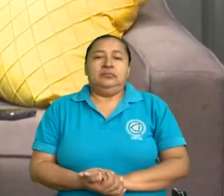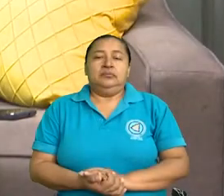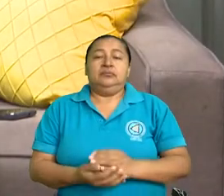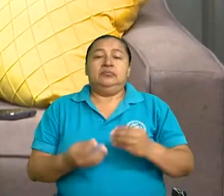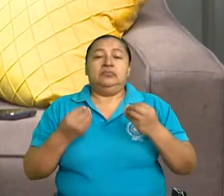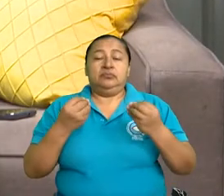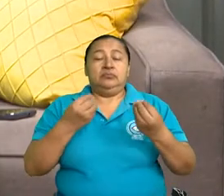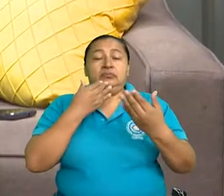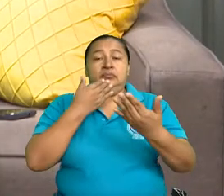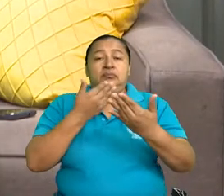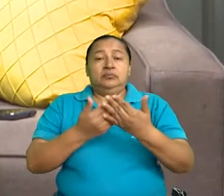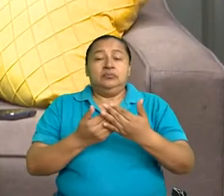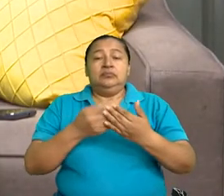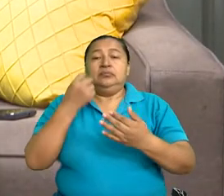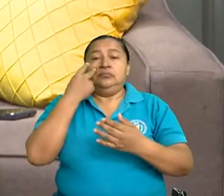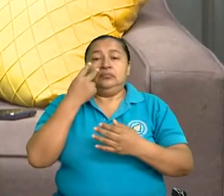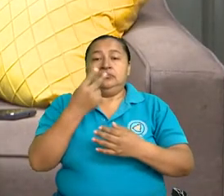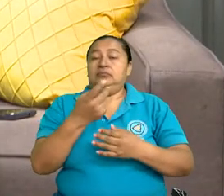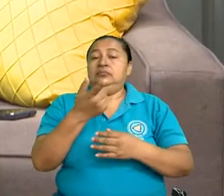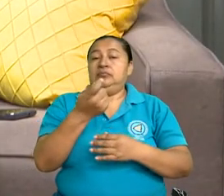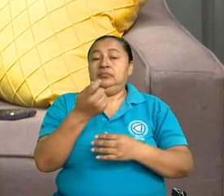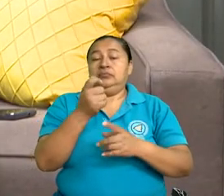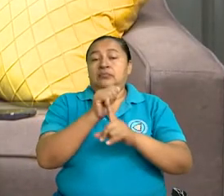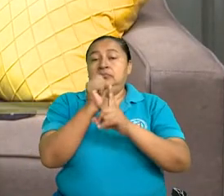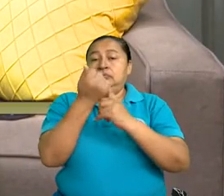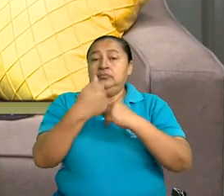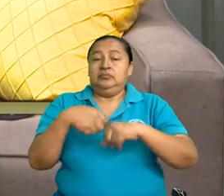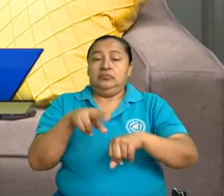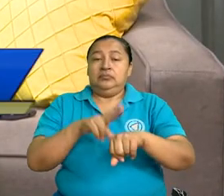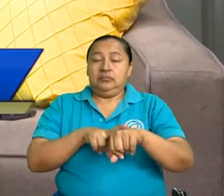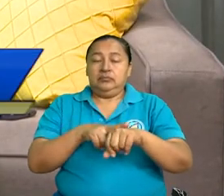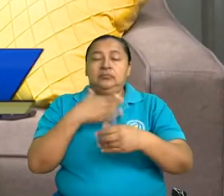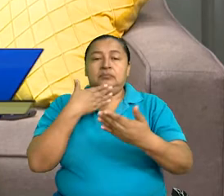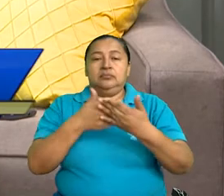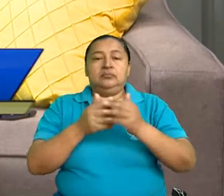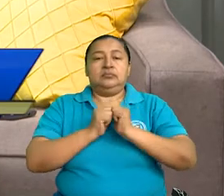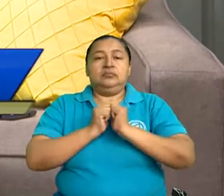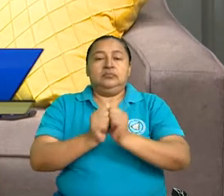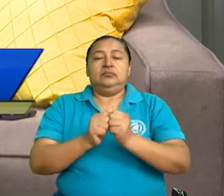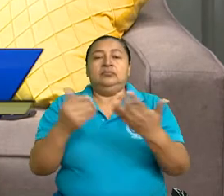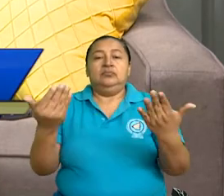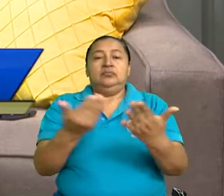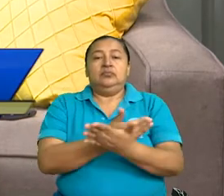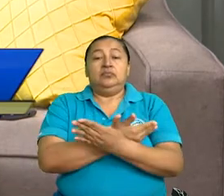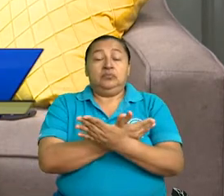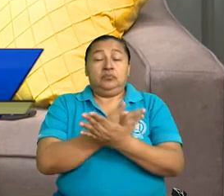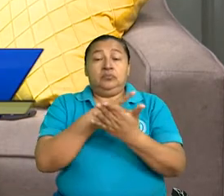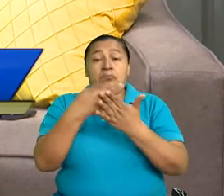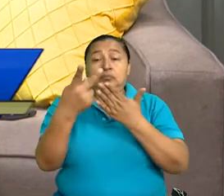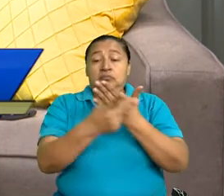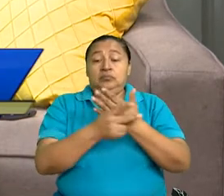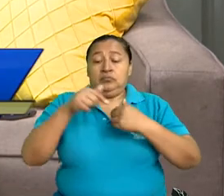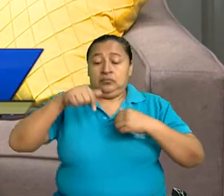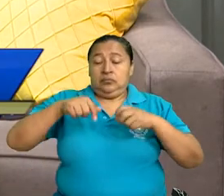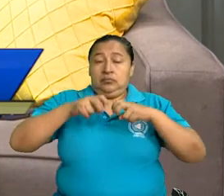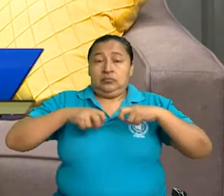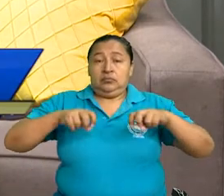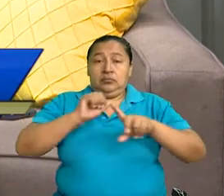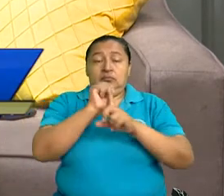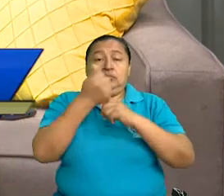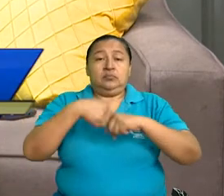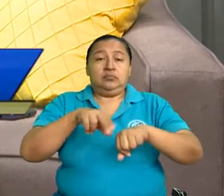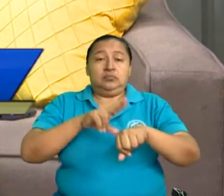¡Muchísimas gracias por estar en sintonía del canal parlamentario! Muchísimas gracias por acompañarnos en una nueva edición de su programa desde el Parlamento. En esta